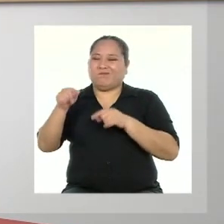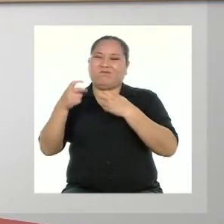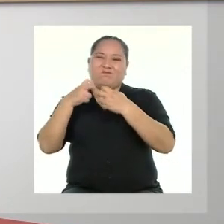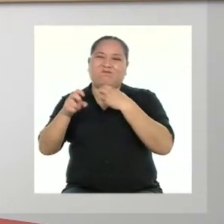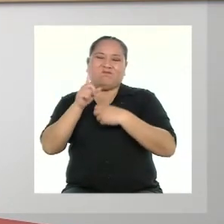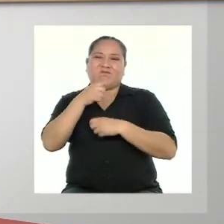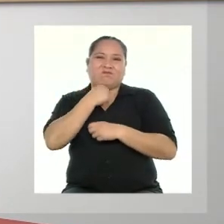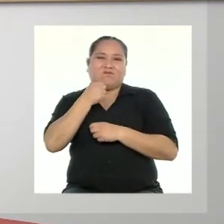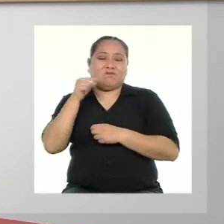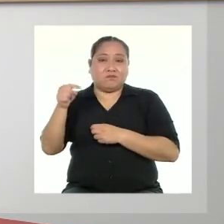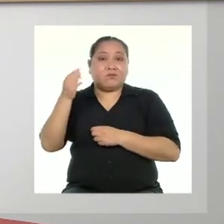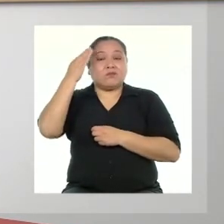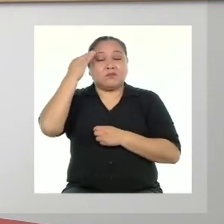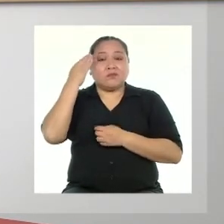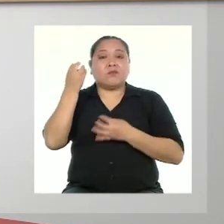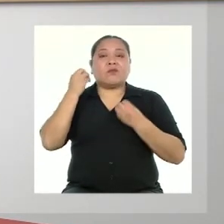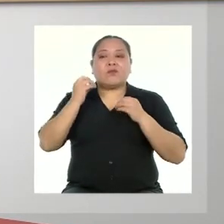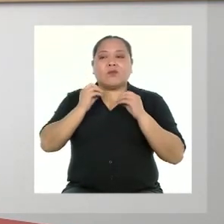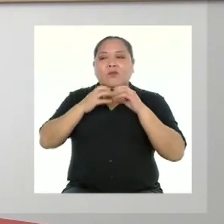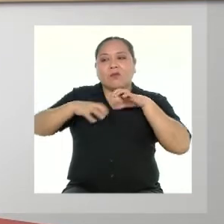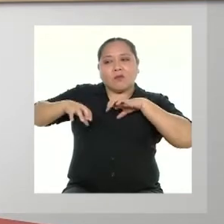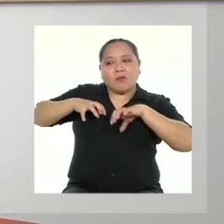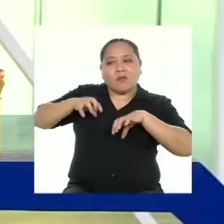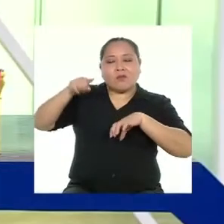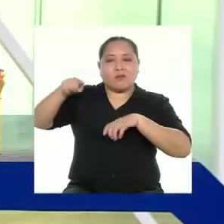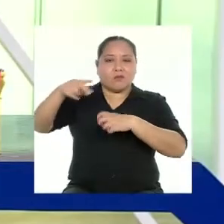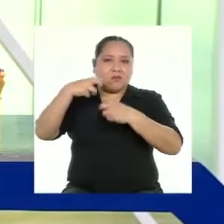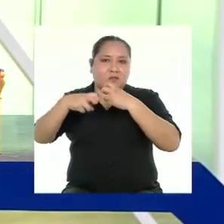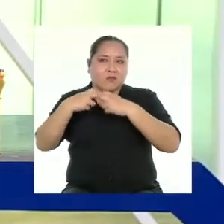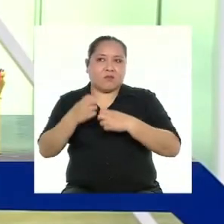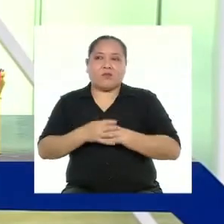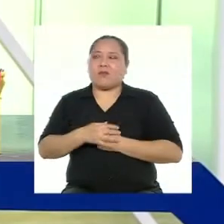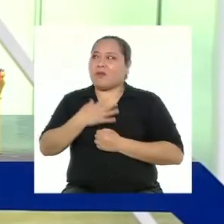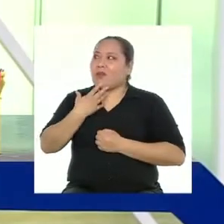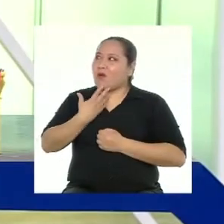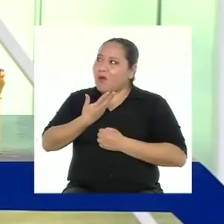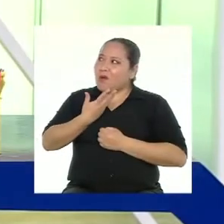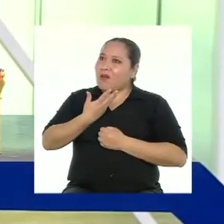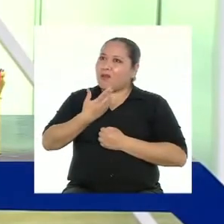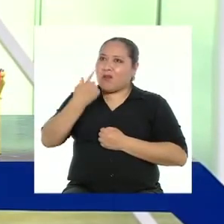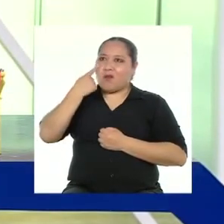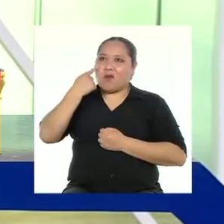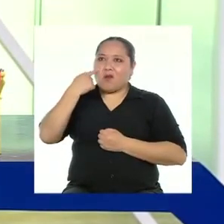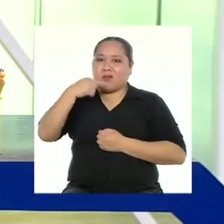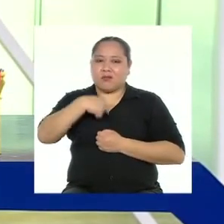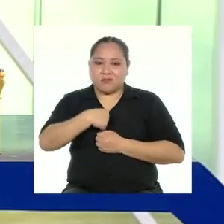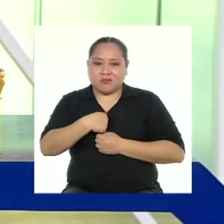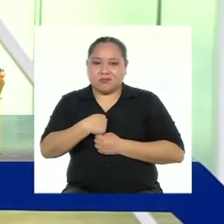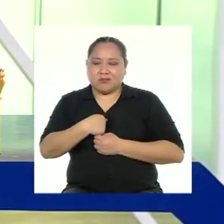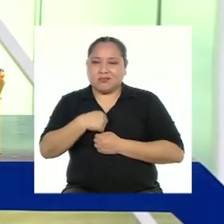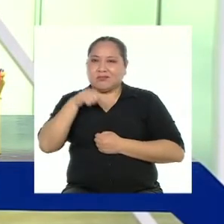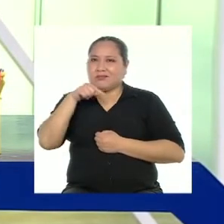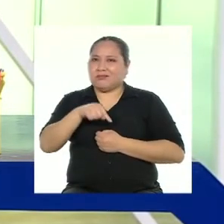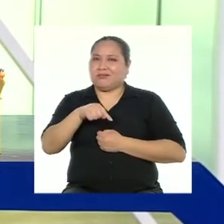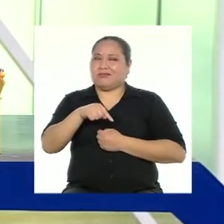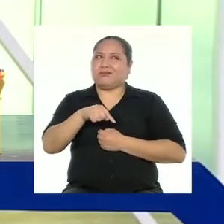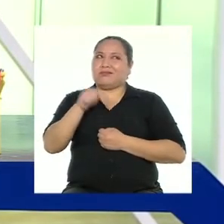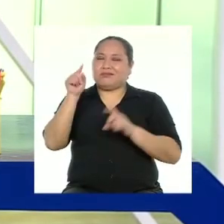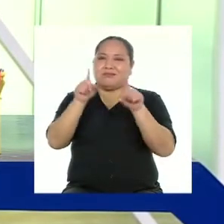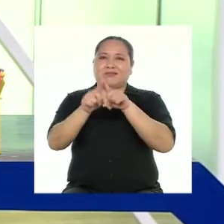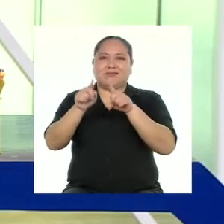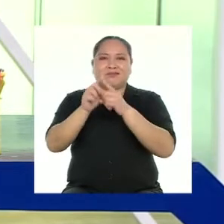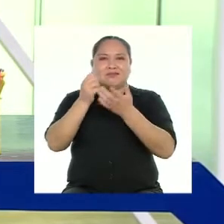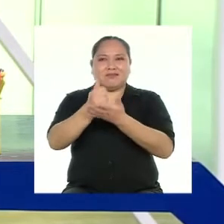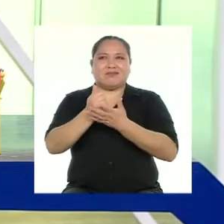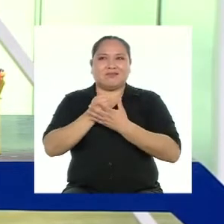sabremos también cómo reaccionar frente a ellas. ¡Guau! Conocernos a nosotras y nosotros mismos también nos